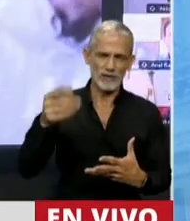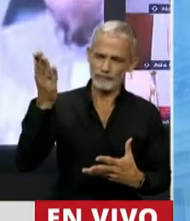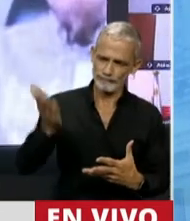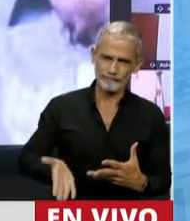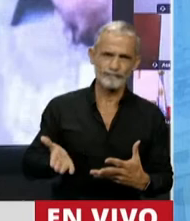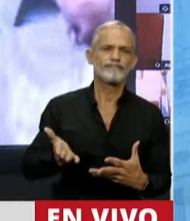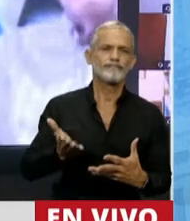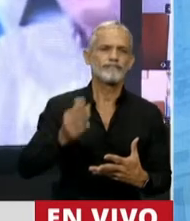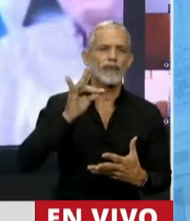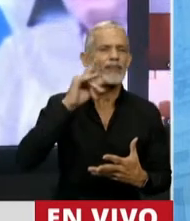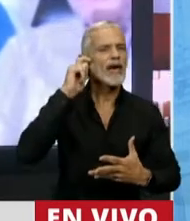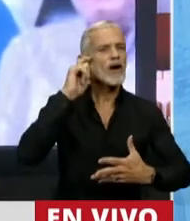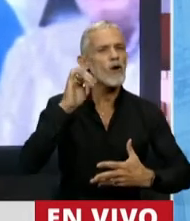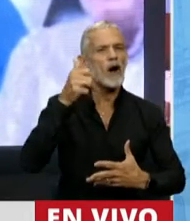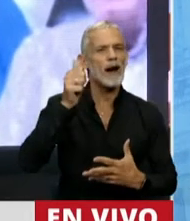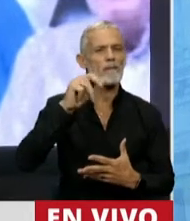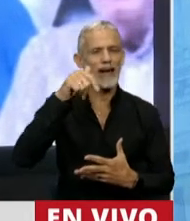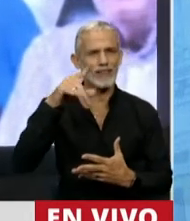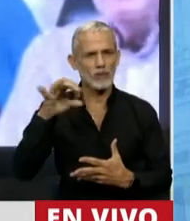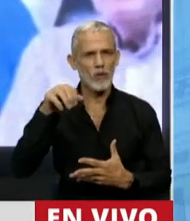Diego Armando Maradona.